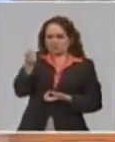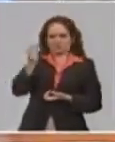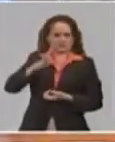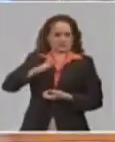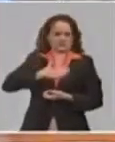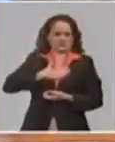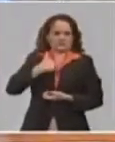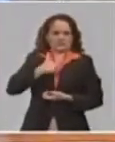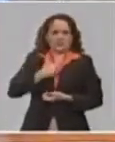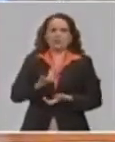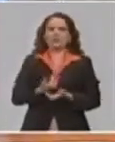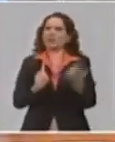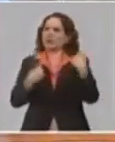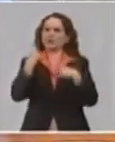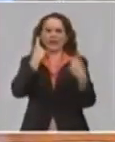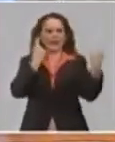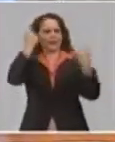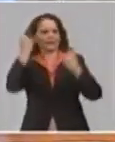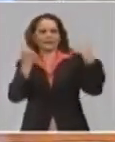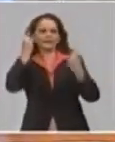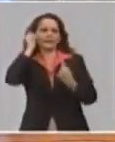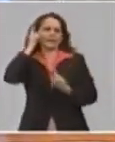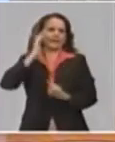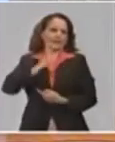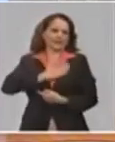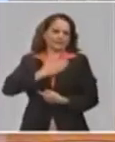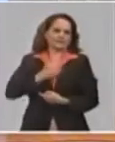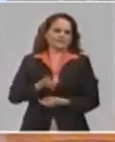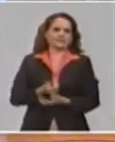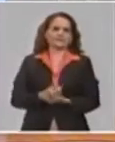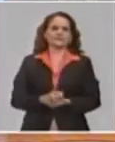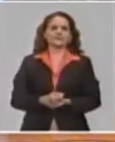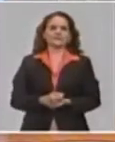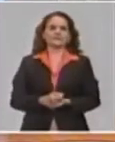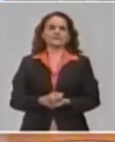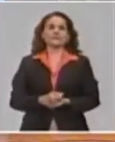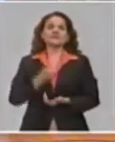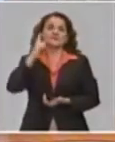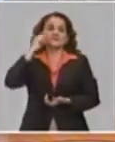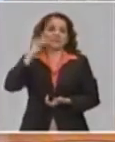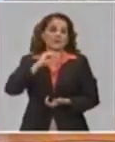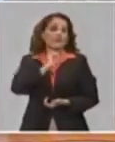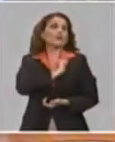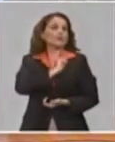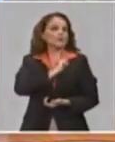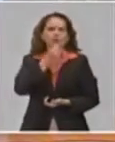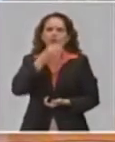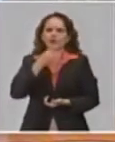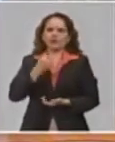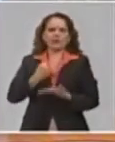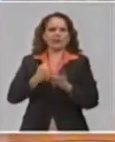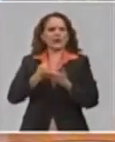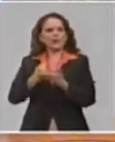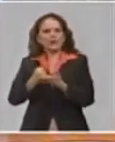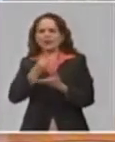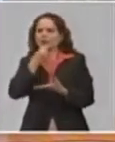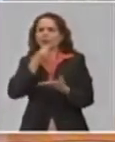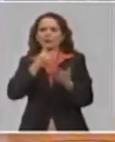buscar algunas alternativas. Y sí lo que estamos prestos a que cualquier persona que lo requiera,